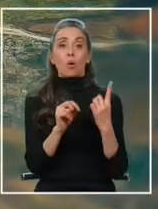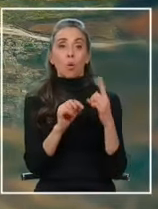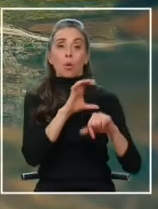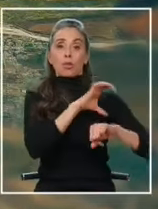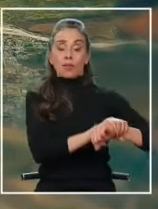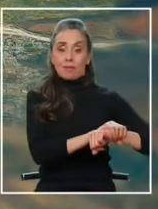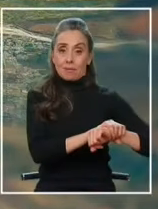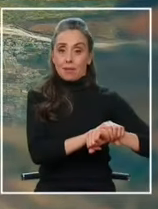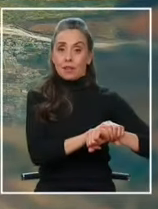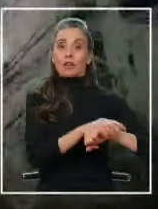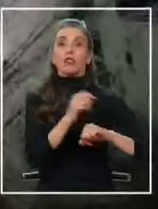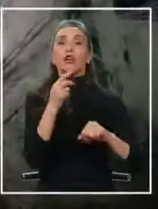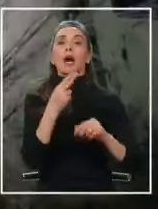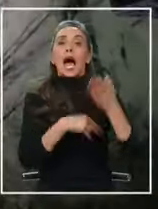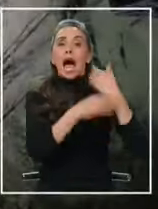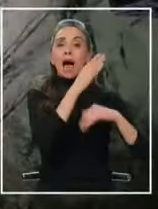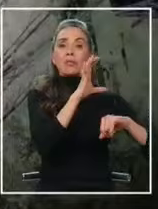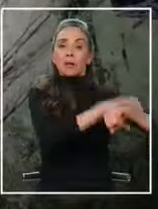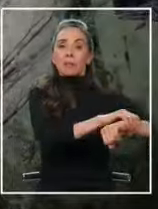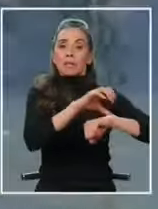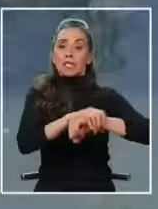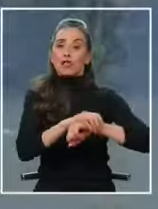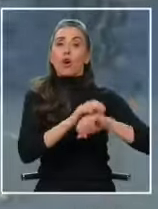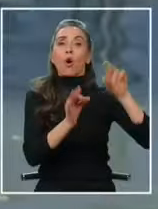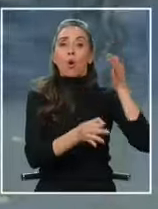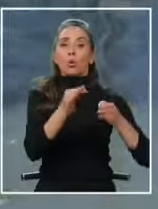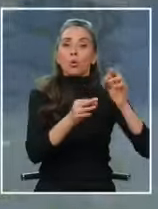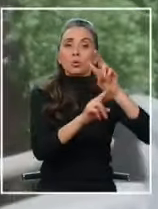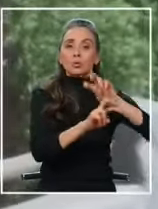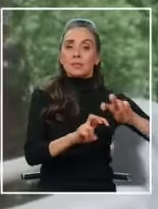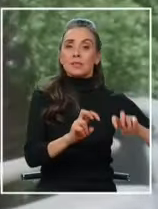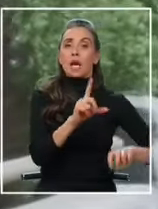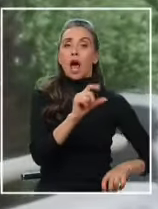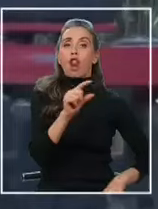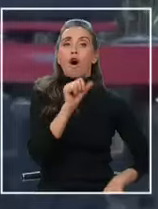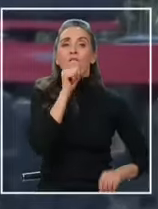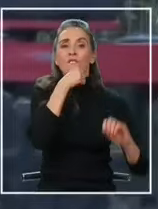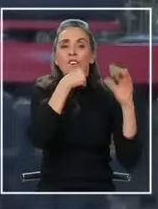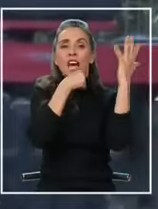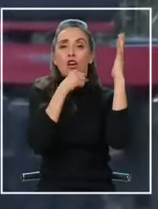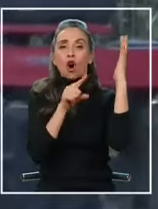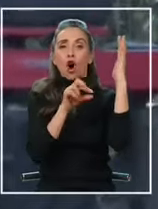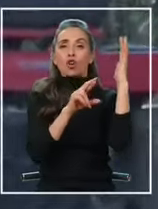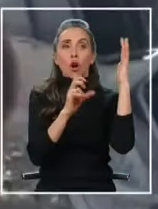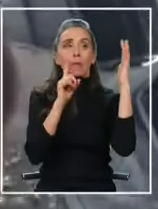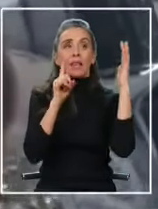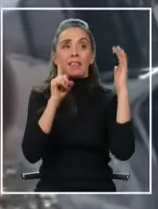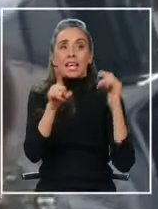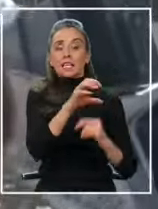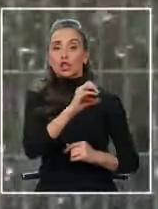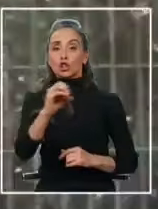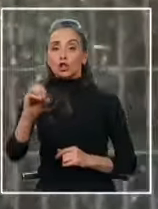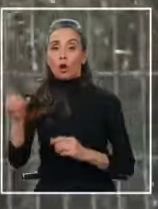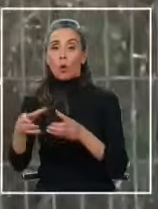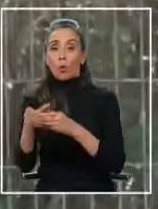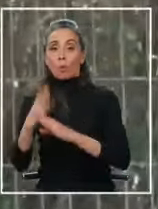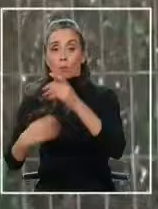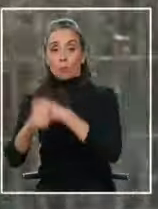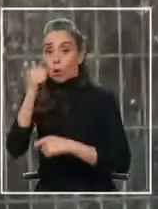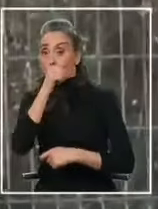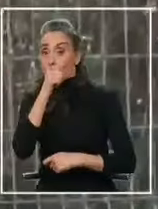detenidos por el caso de los viejos robles en 2018 y que está muy cerca del zoológico que mantenía esa banda criminal